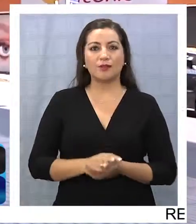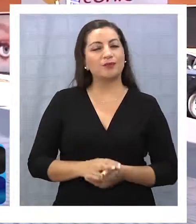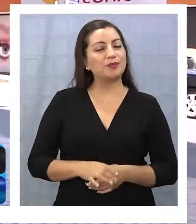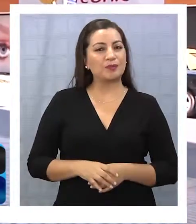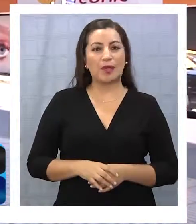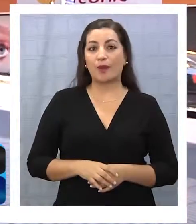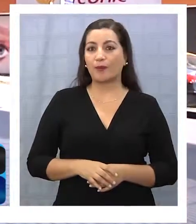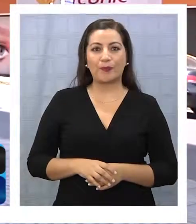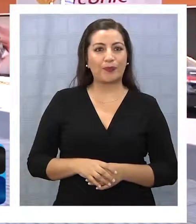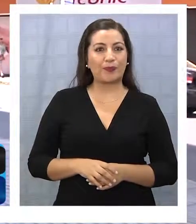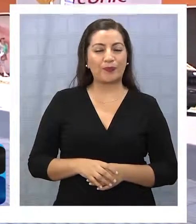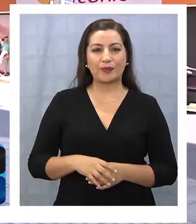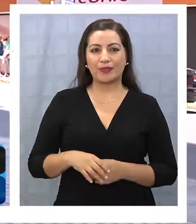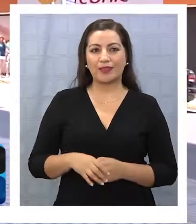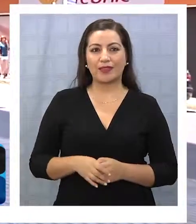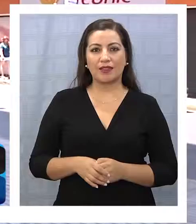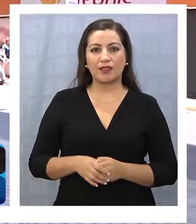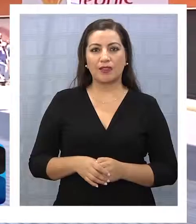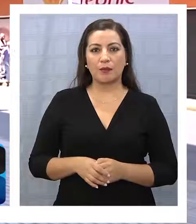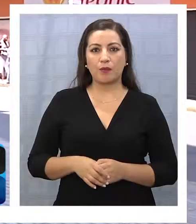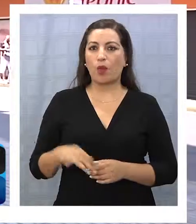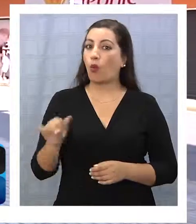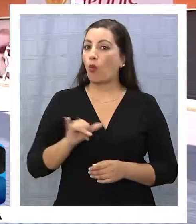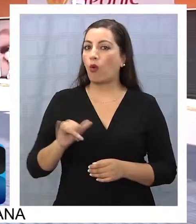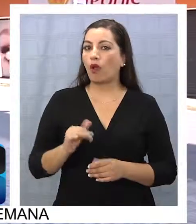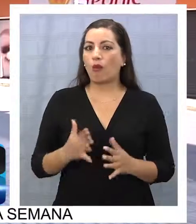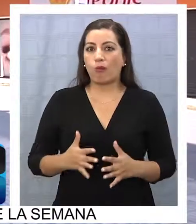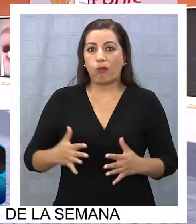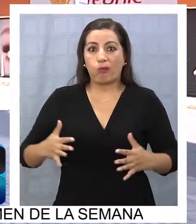son de contextura gruesa.